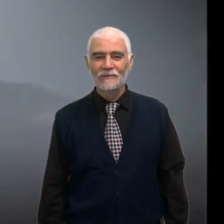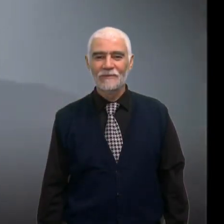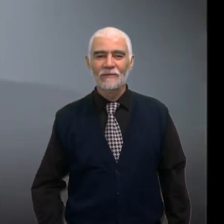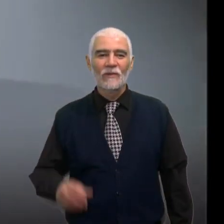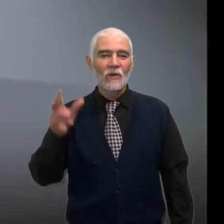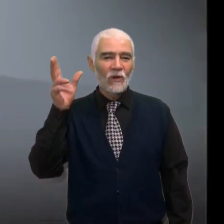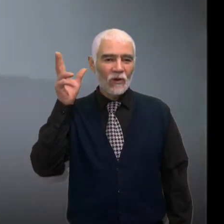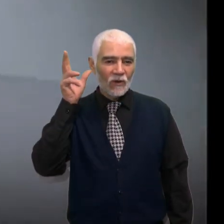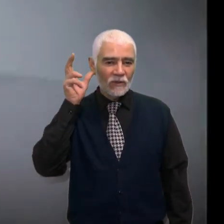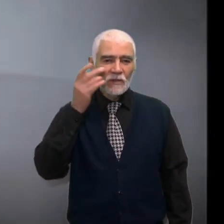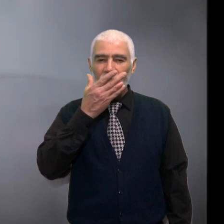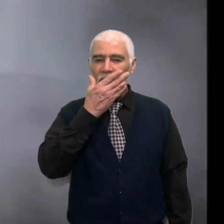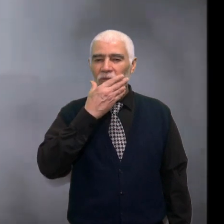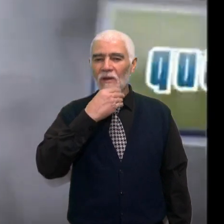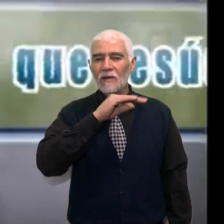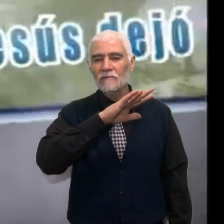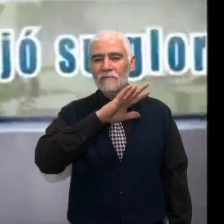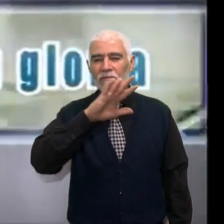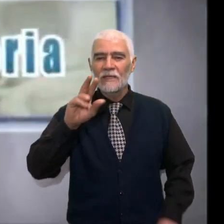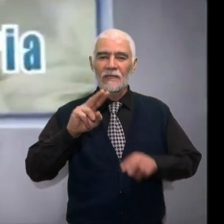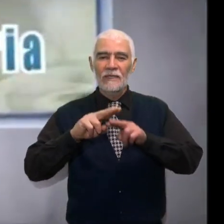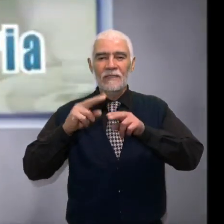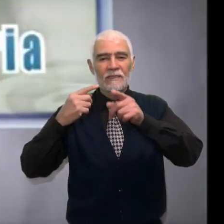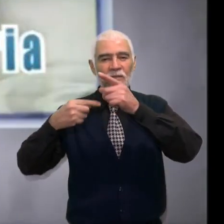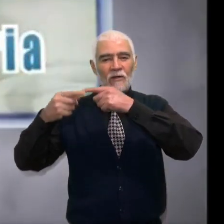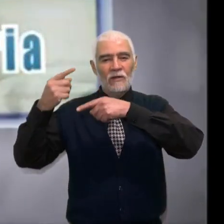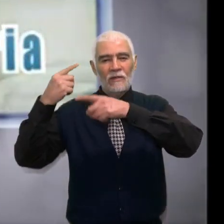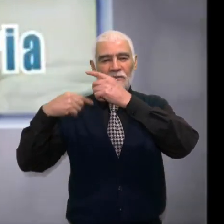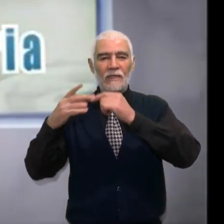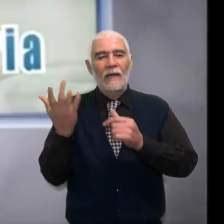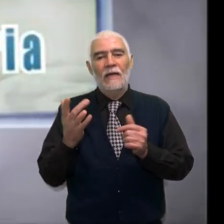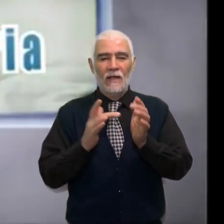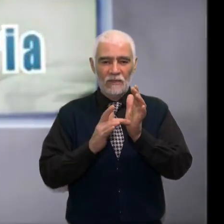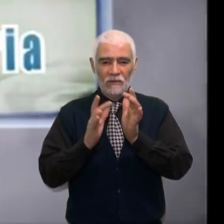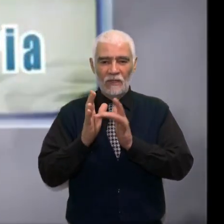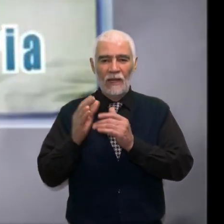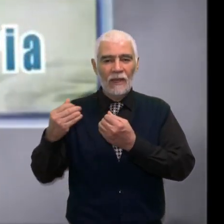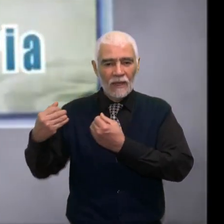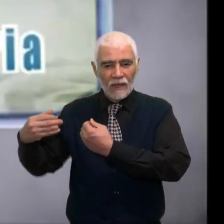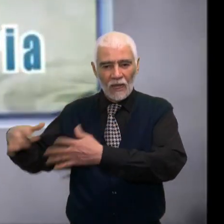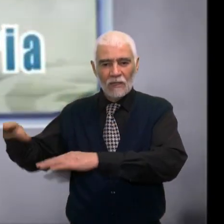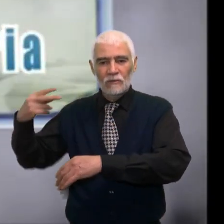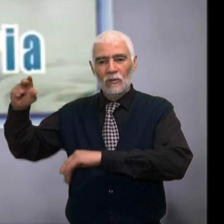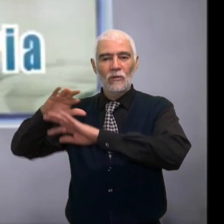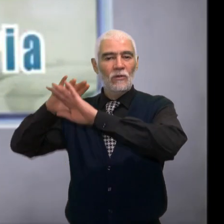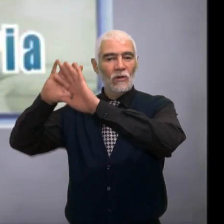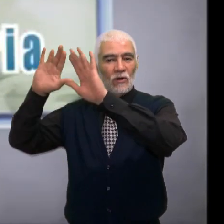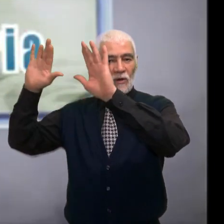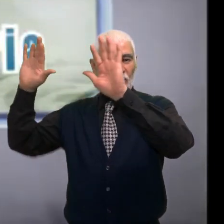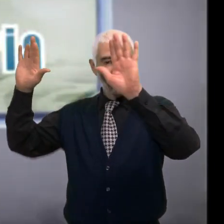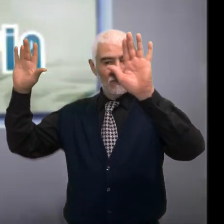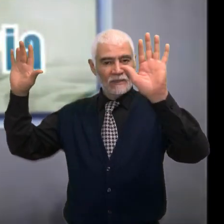Oí la bella historia que Jesús dejó su